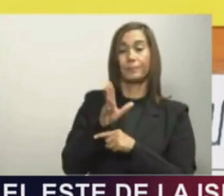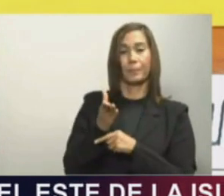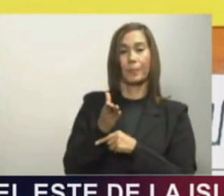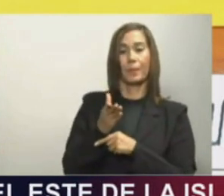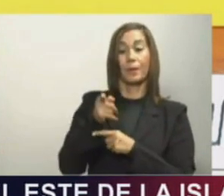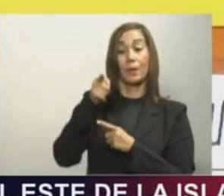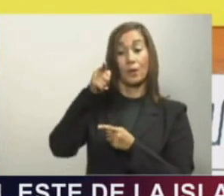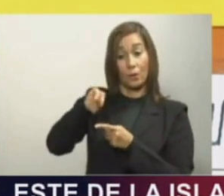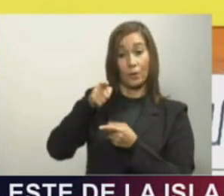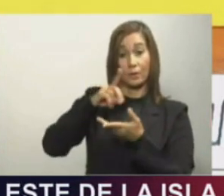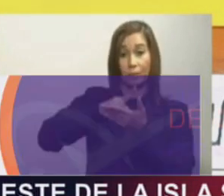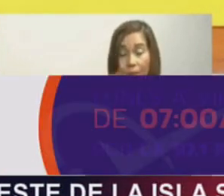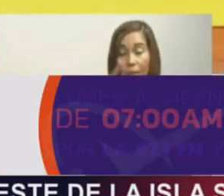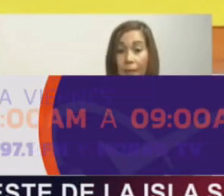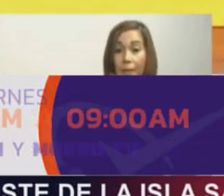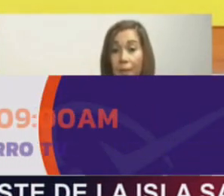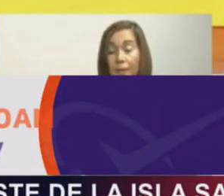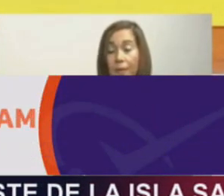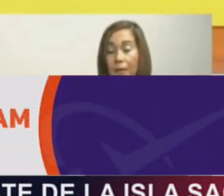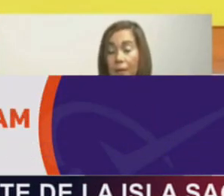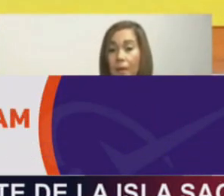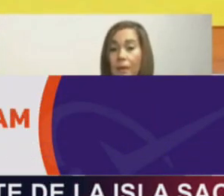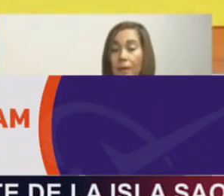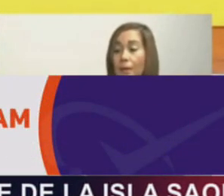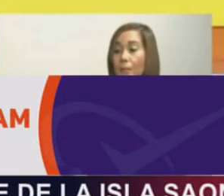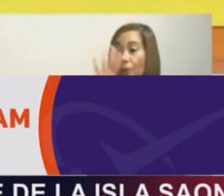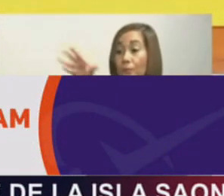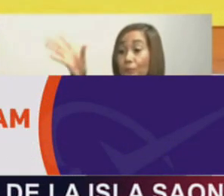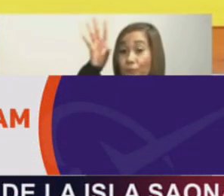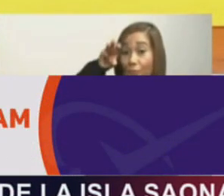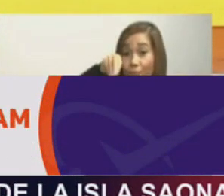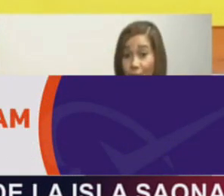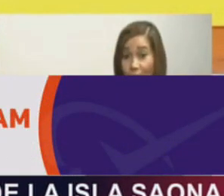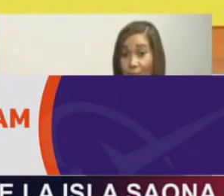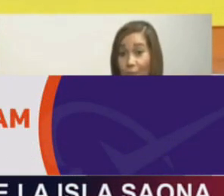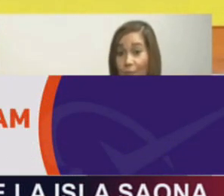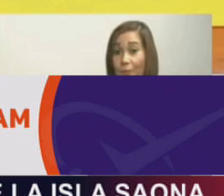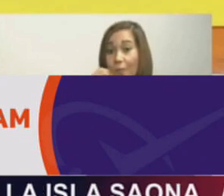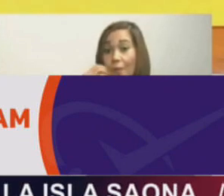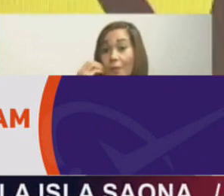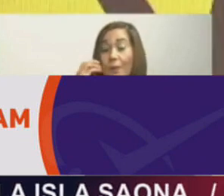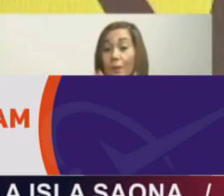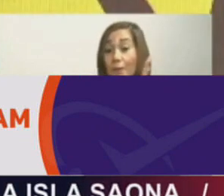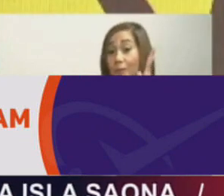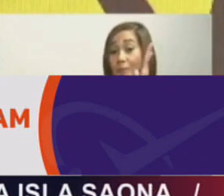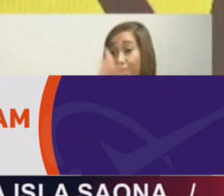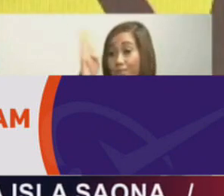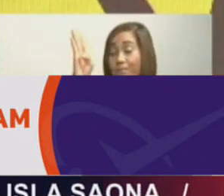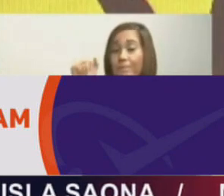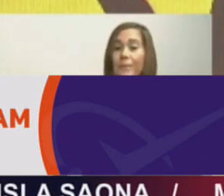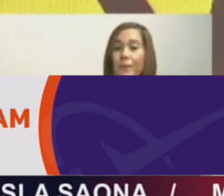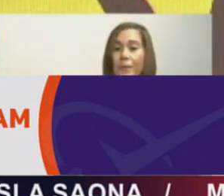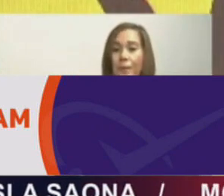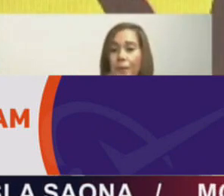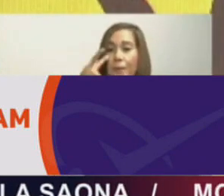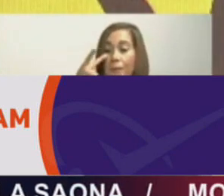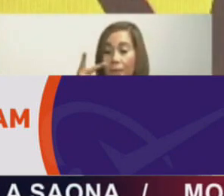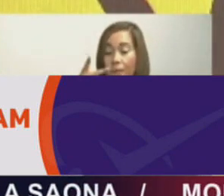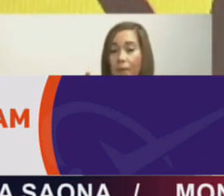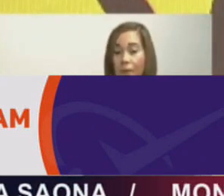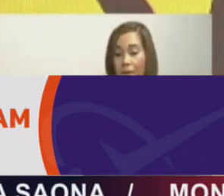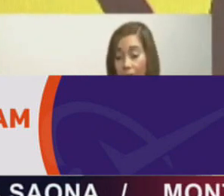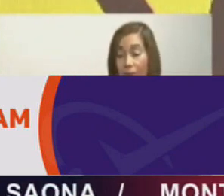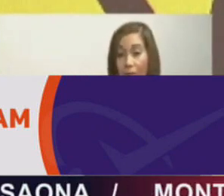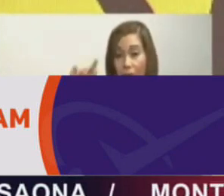Súperate, queremos inclusión social de los hogares más pobres, queremos que los hogares vean a sus hijos graduarse